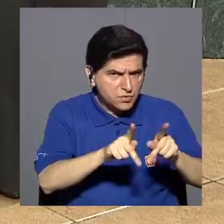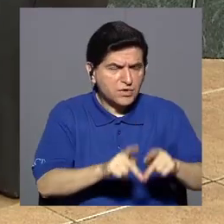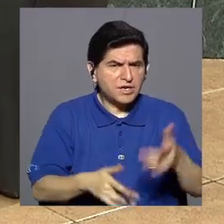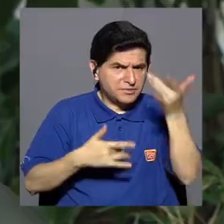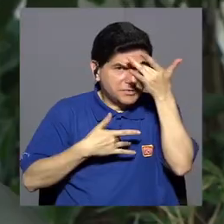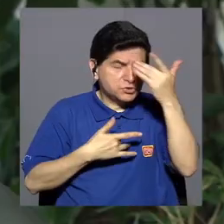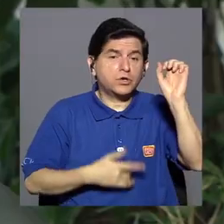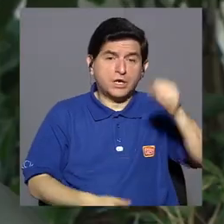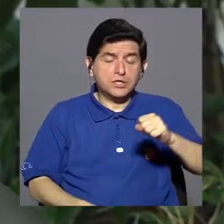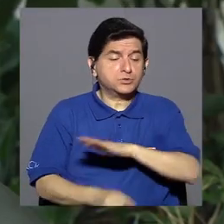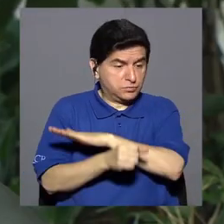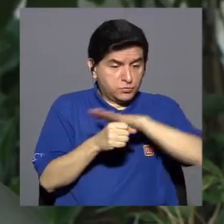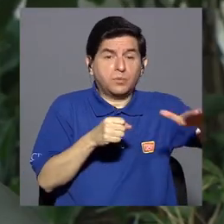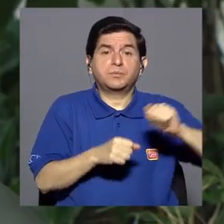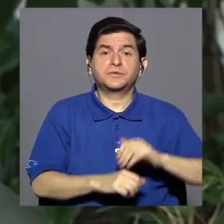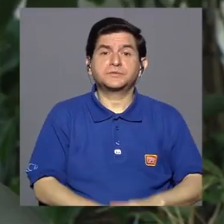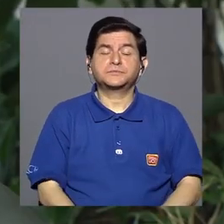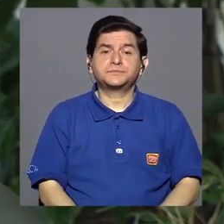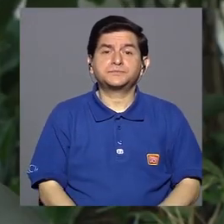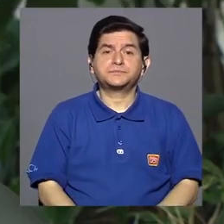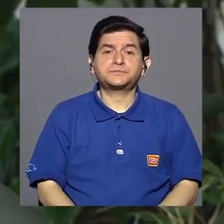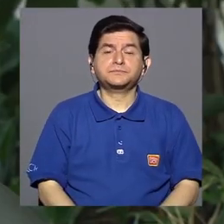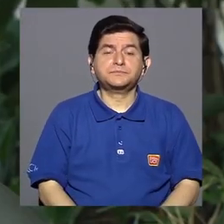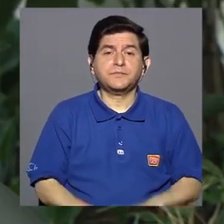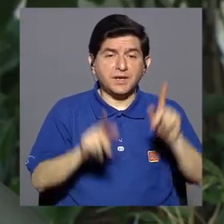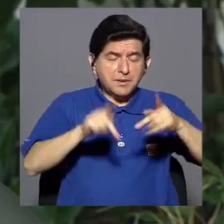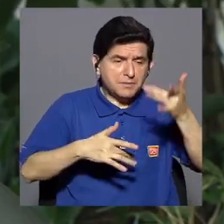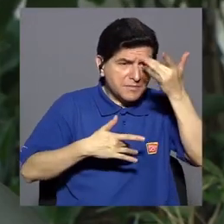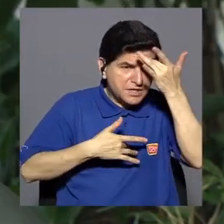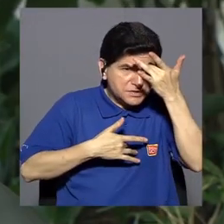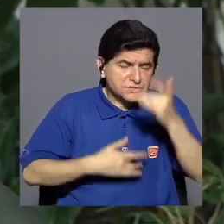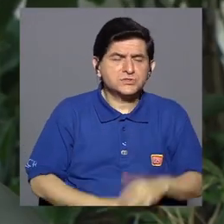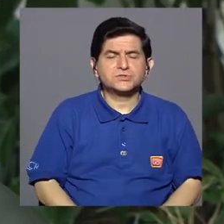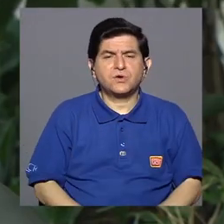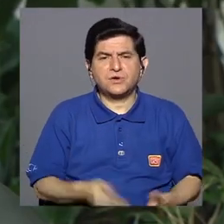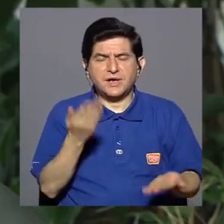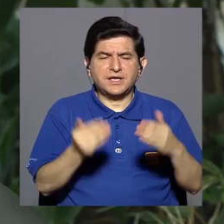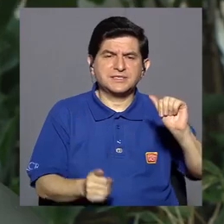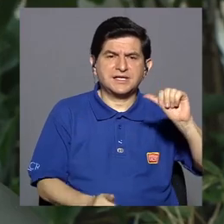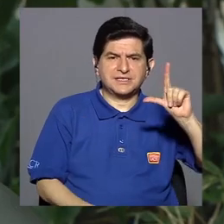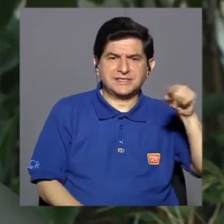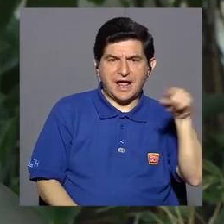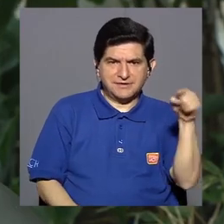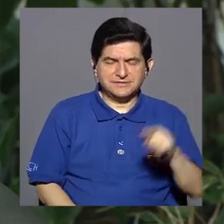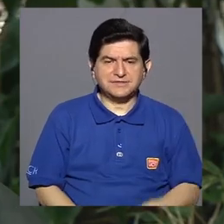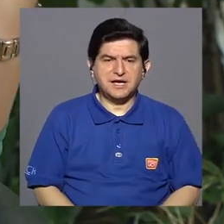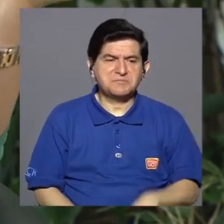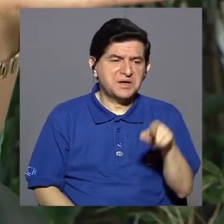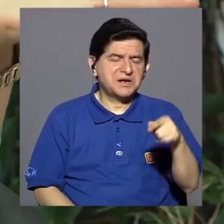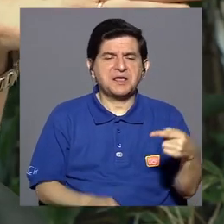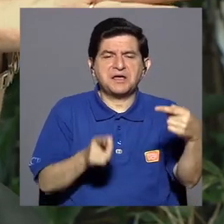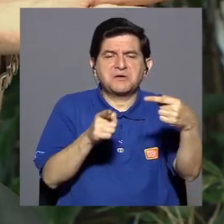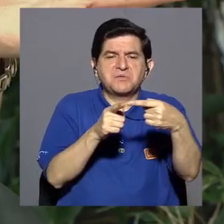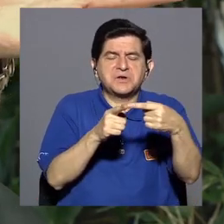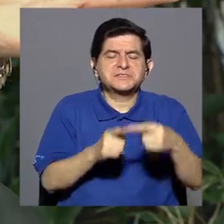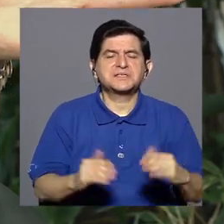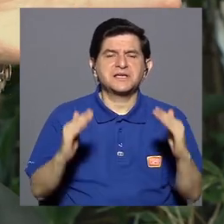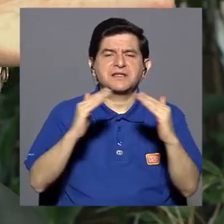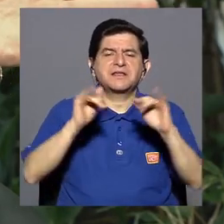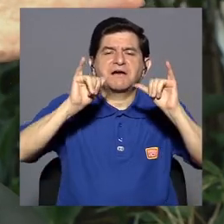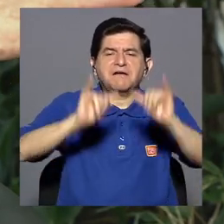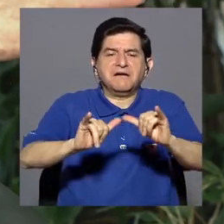paciente? Completamente. Hay pacientes con enfermedad de Alzheimer que están en un rincón en la casa,